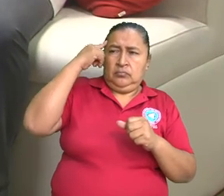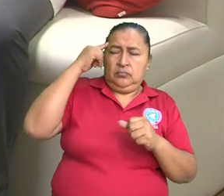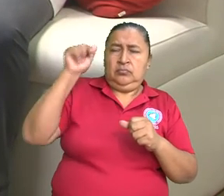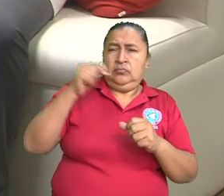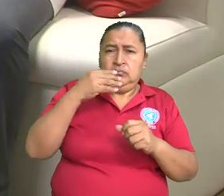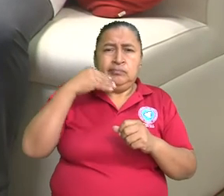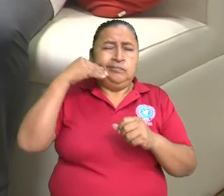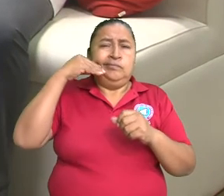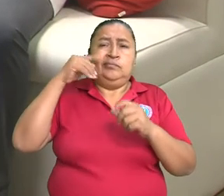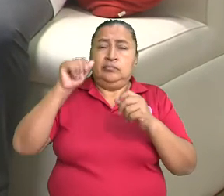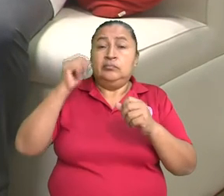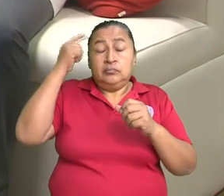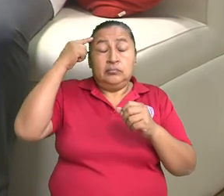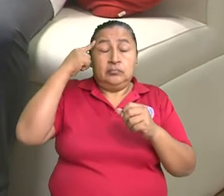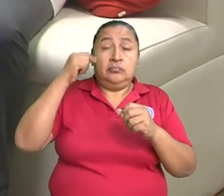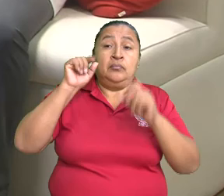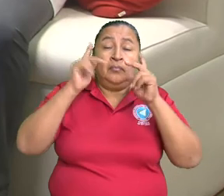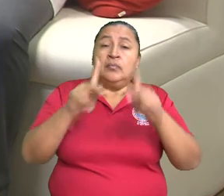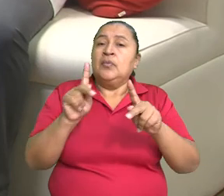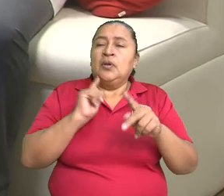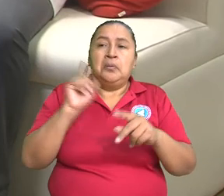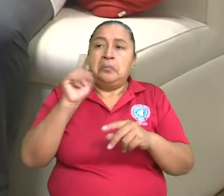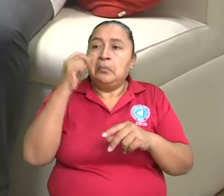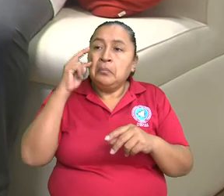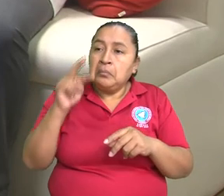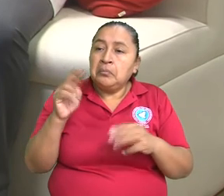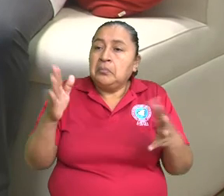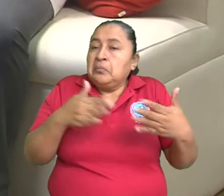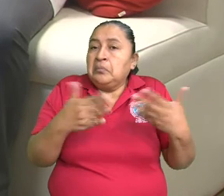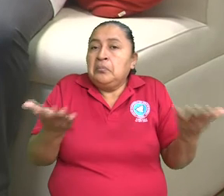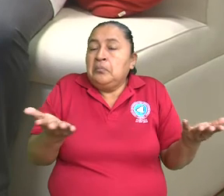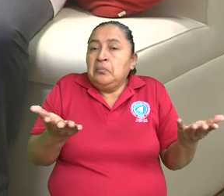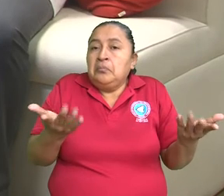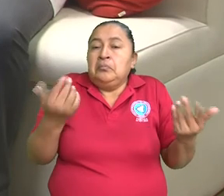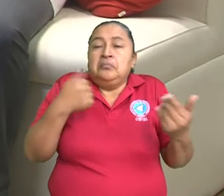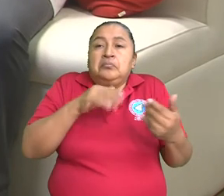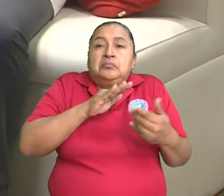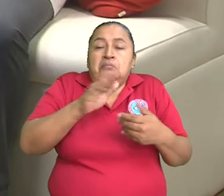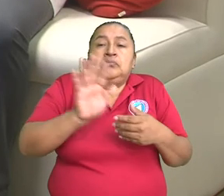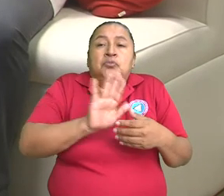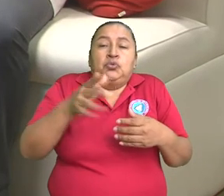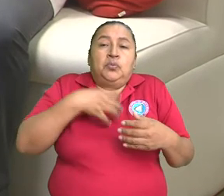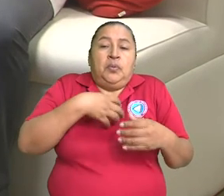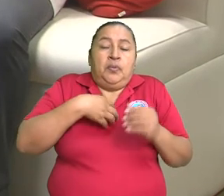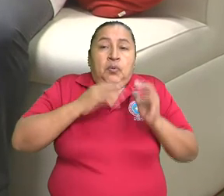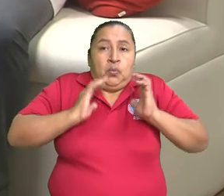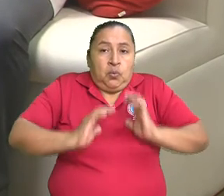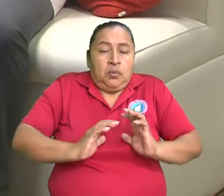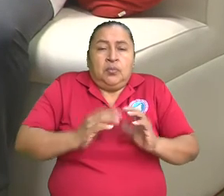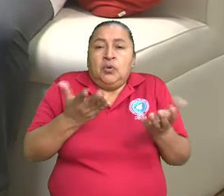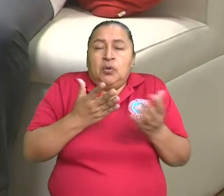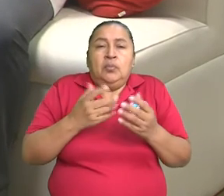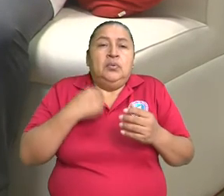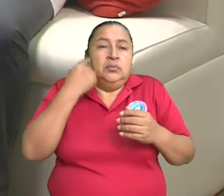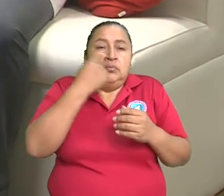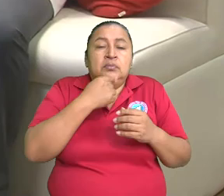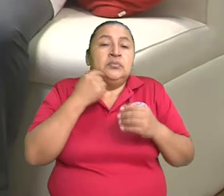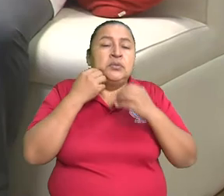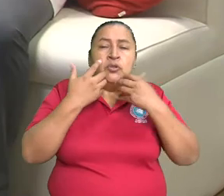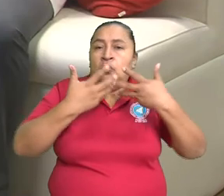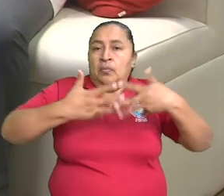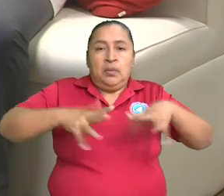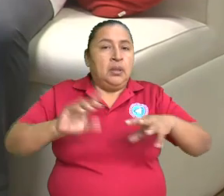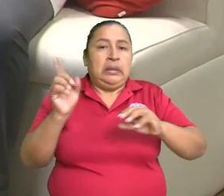dio parálisis y no han vuelto su músculo de la boca, su